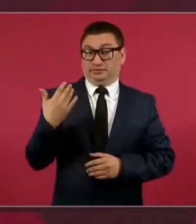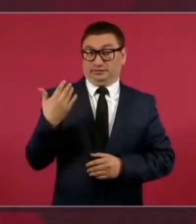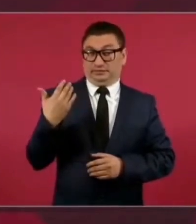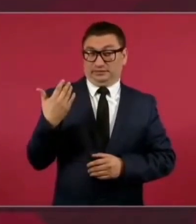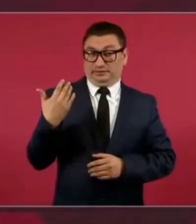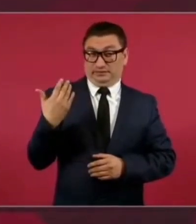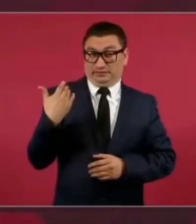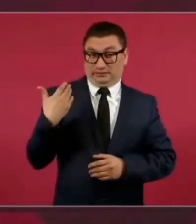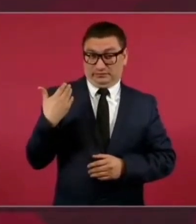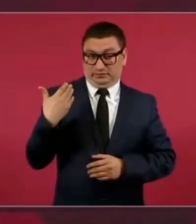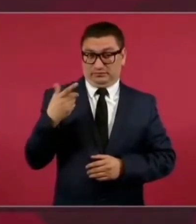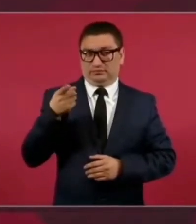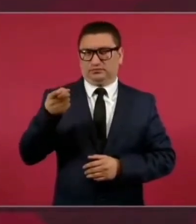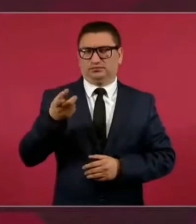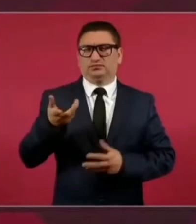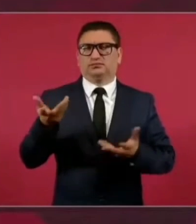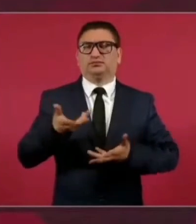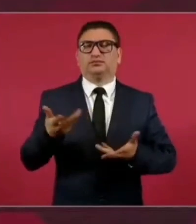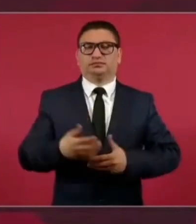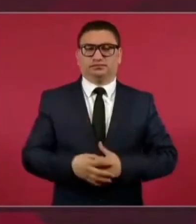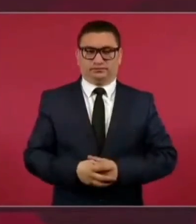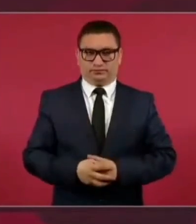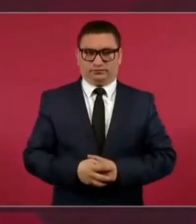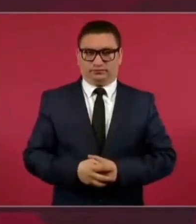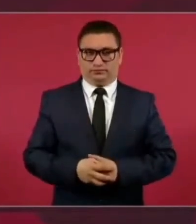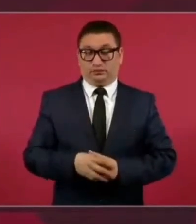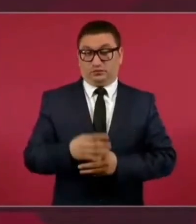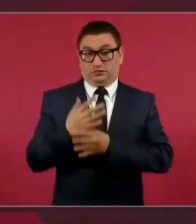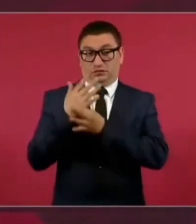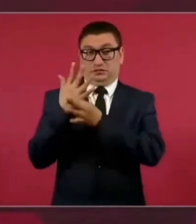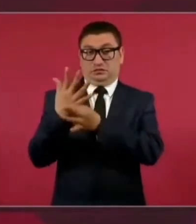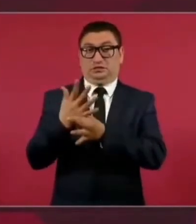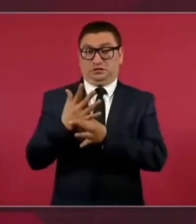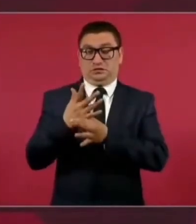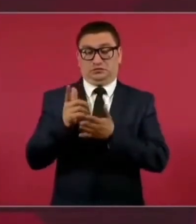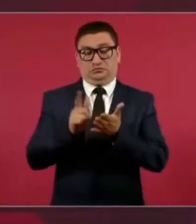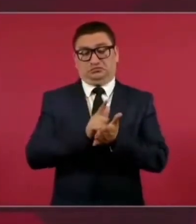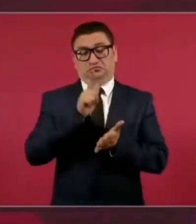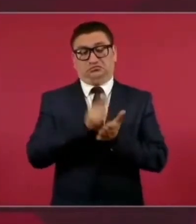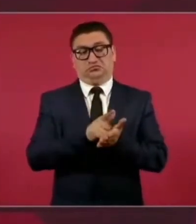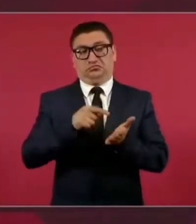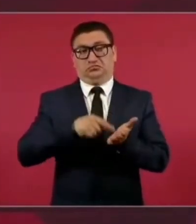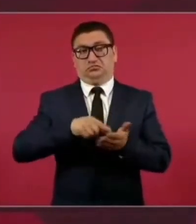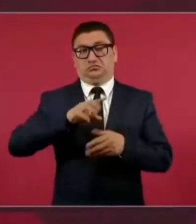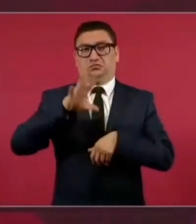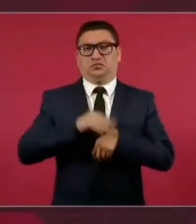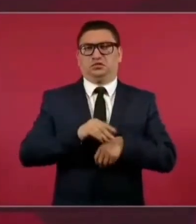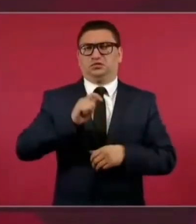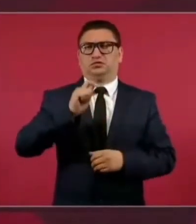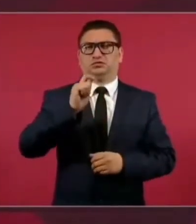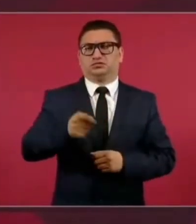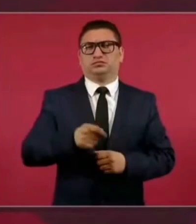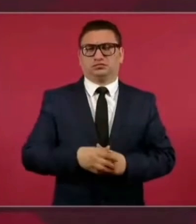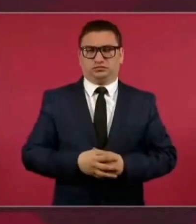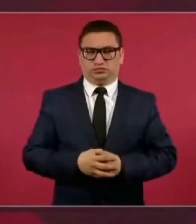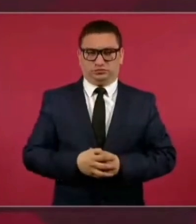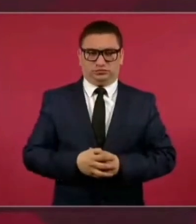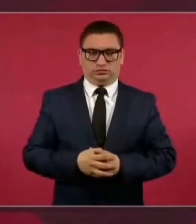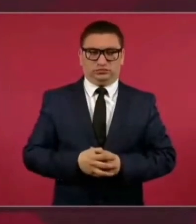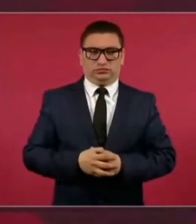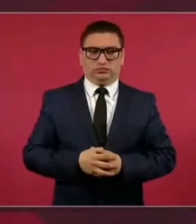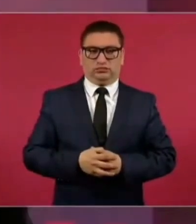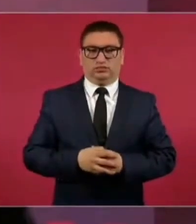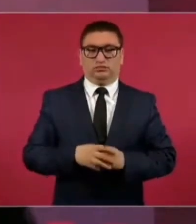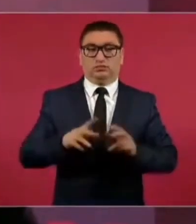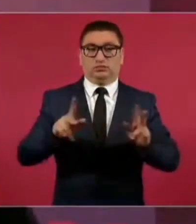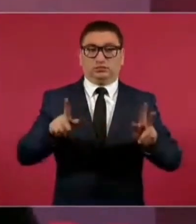que es legal la venta, la distribución